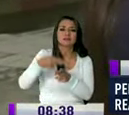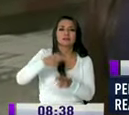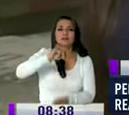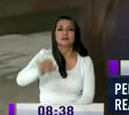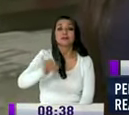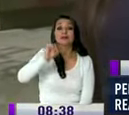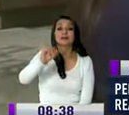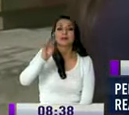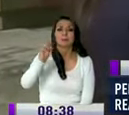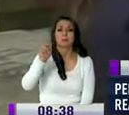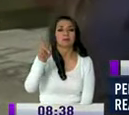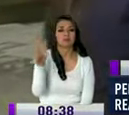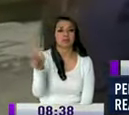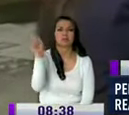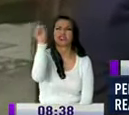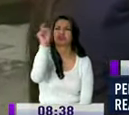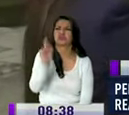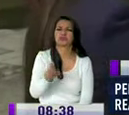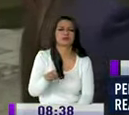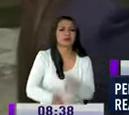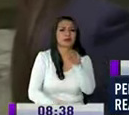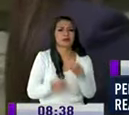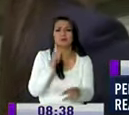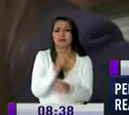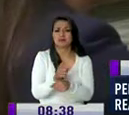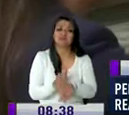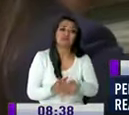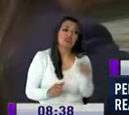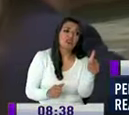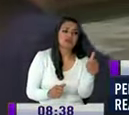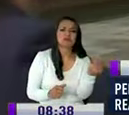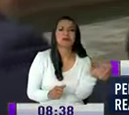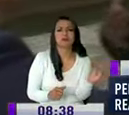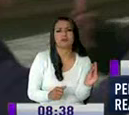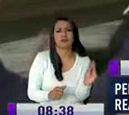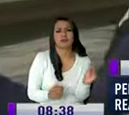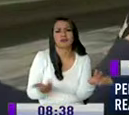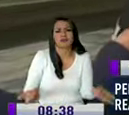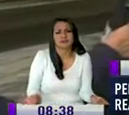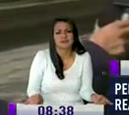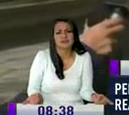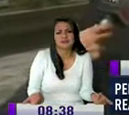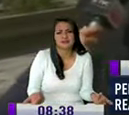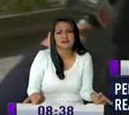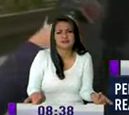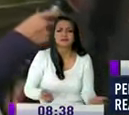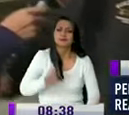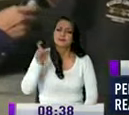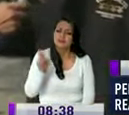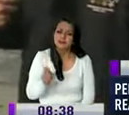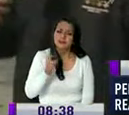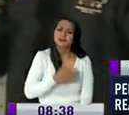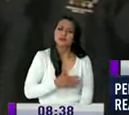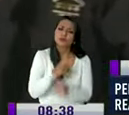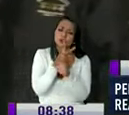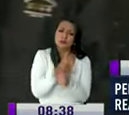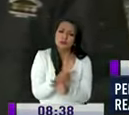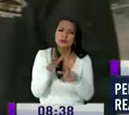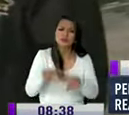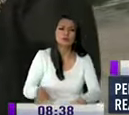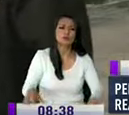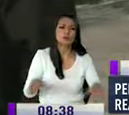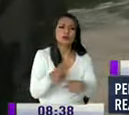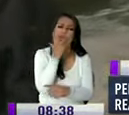Velasco fue vandalizado por unos niños entonces entendemos justamente la necesidad de cuidar estos